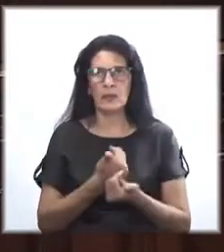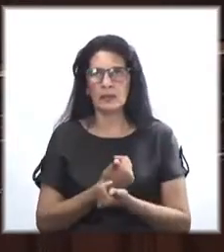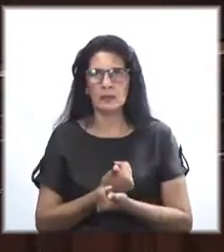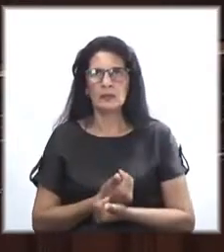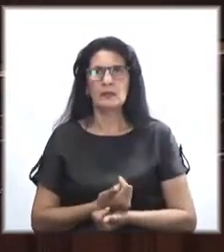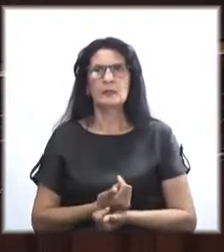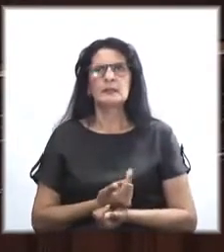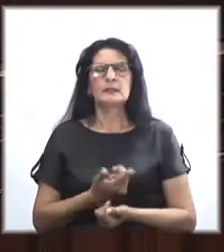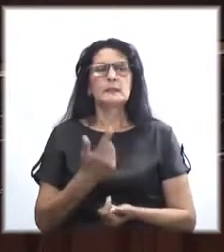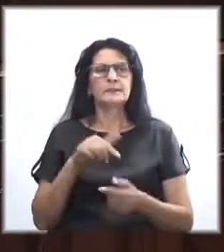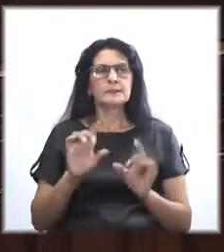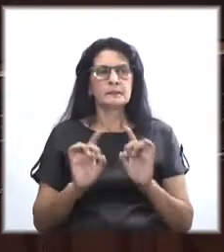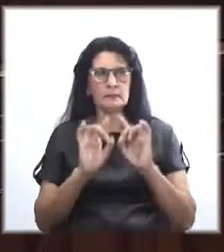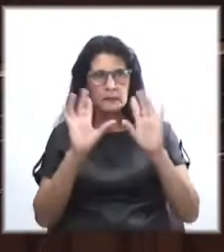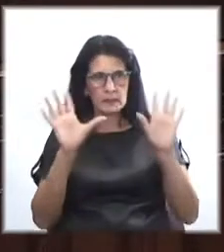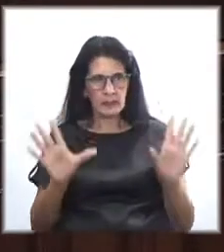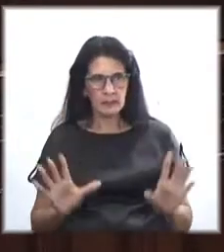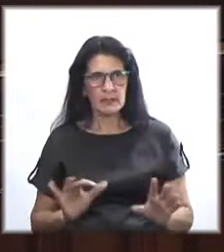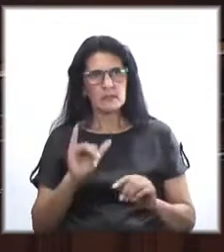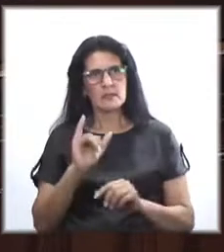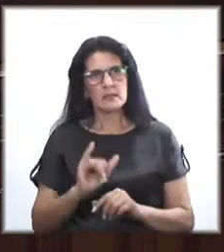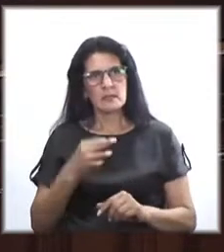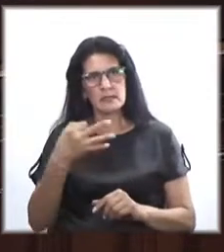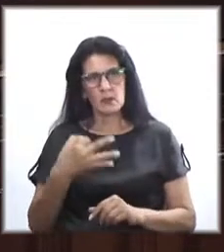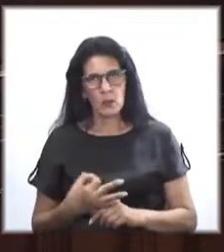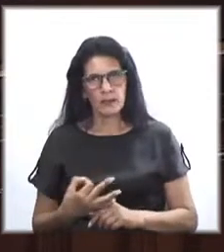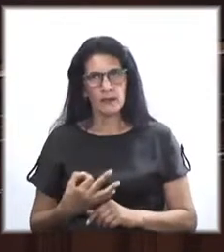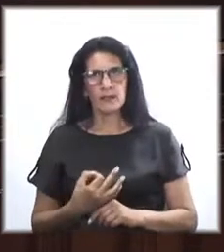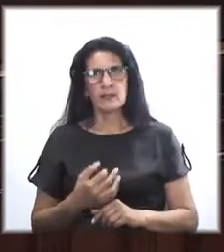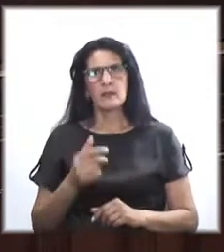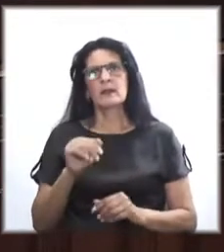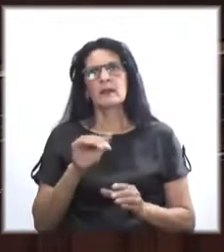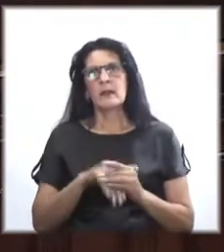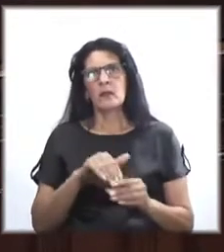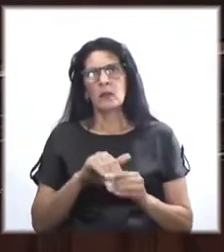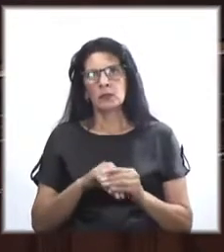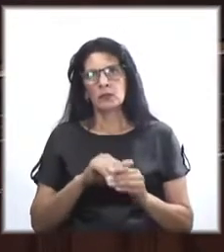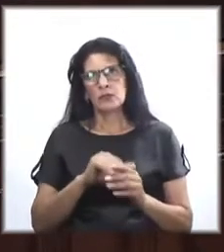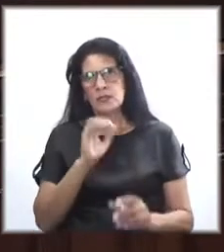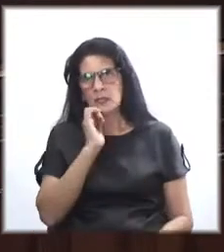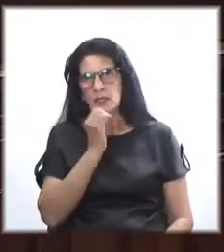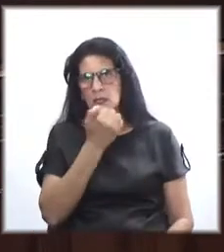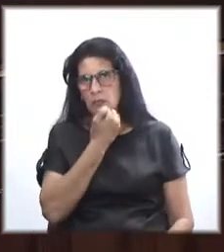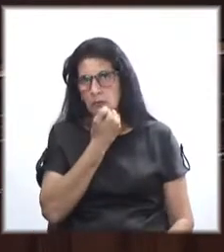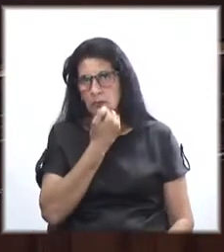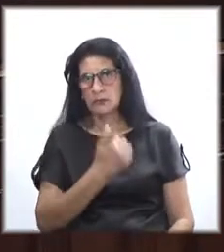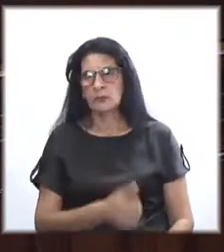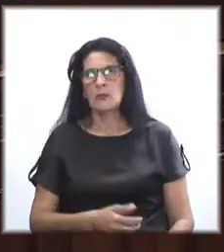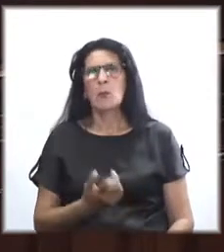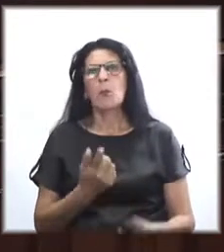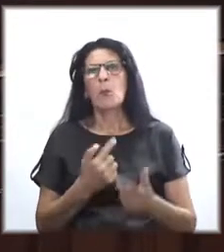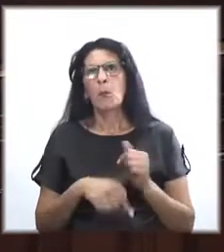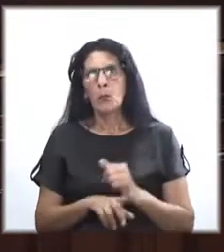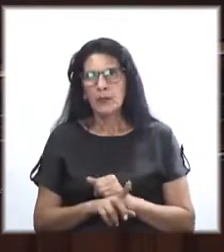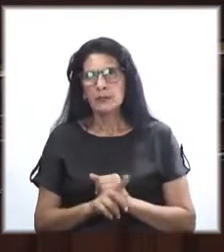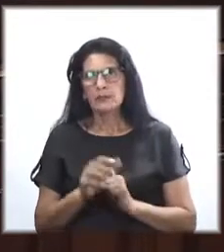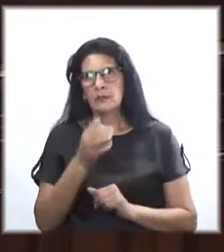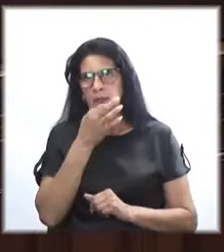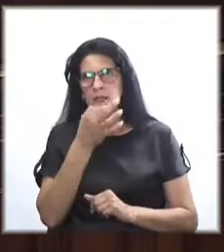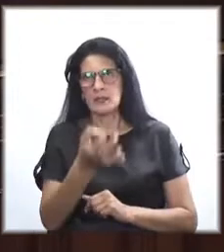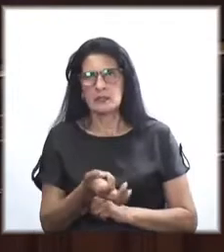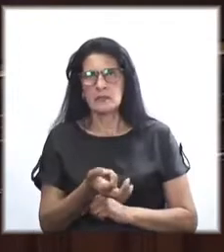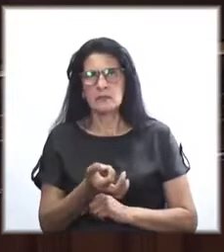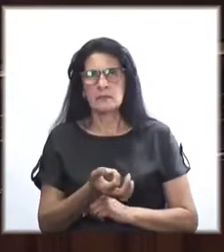transparencia y seguridad a algo que el voto secreto. Bueno, decir que